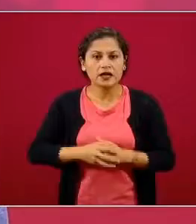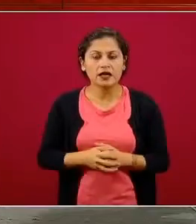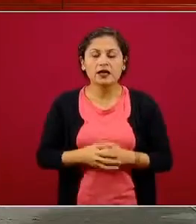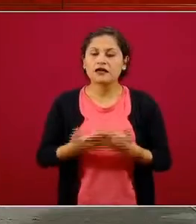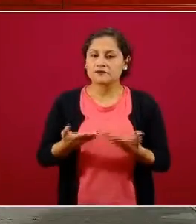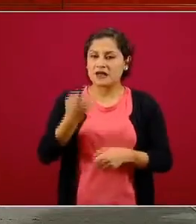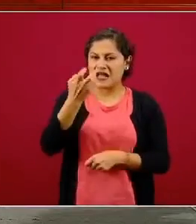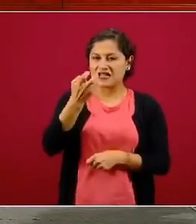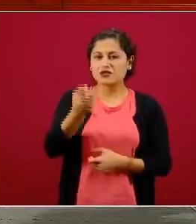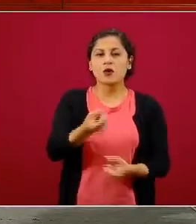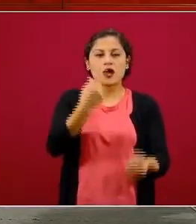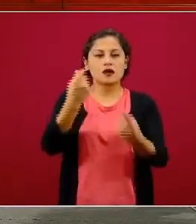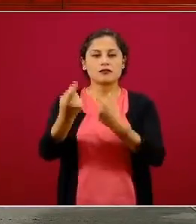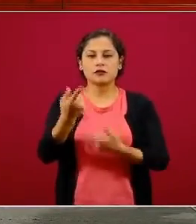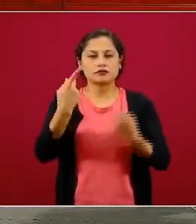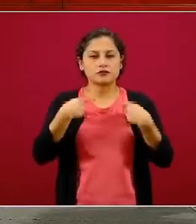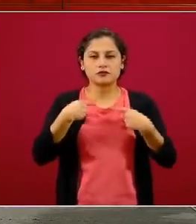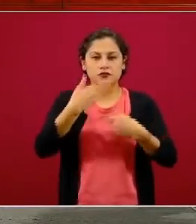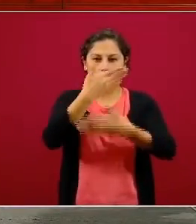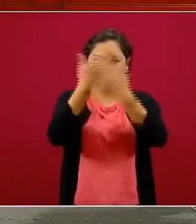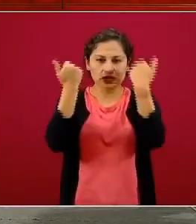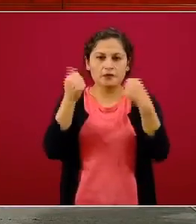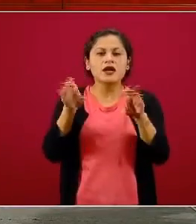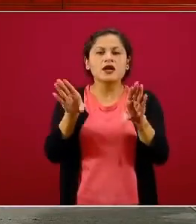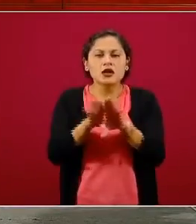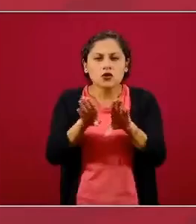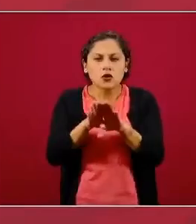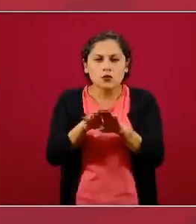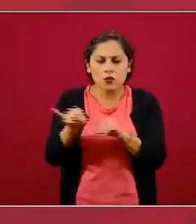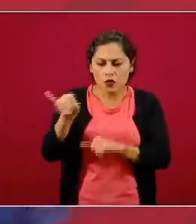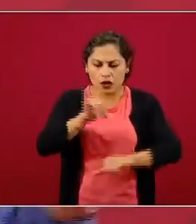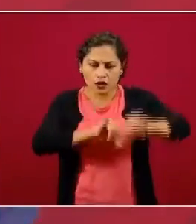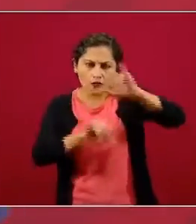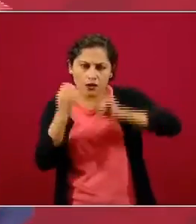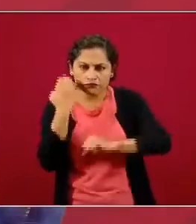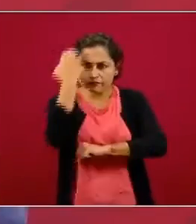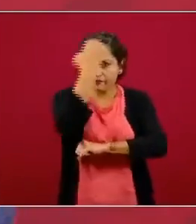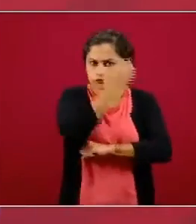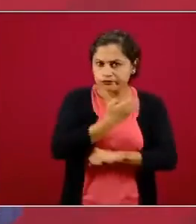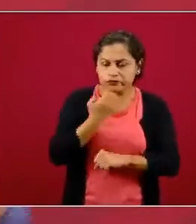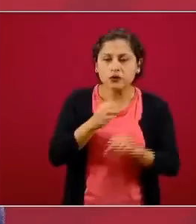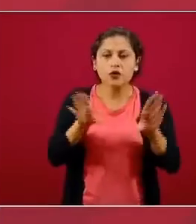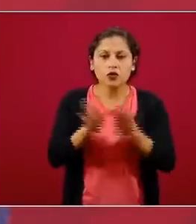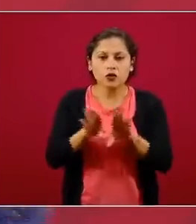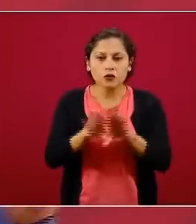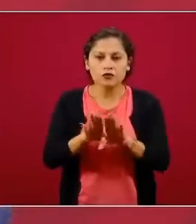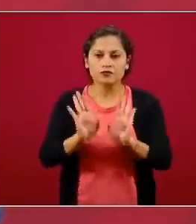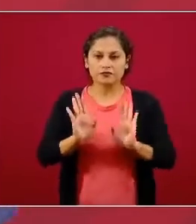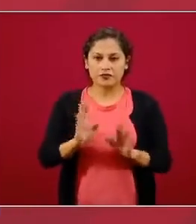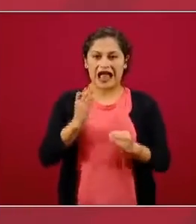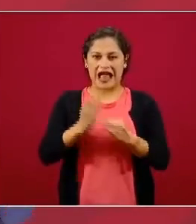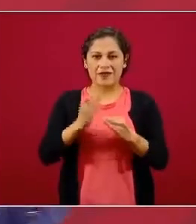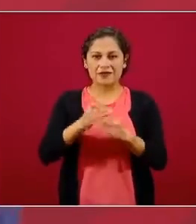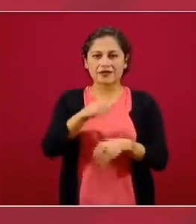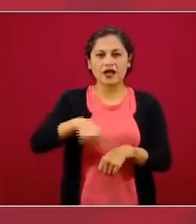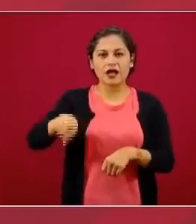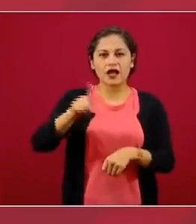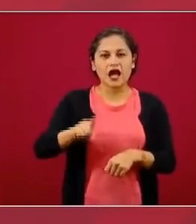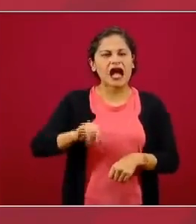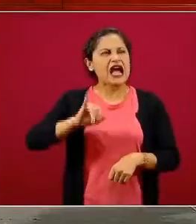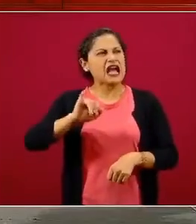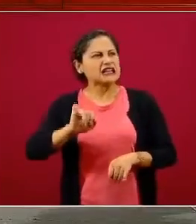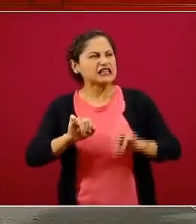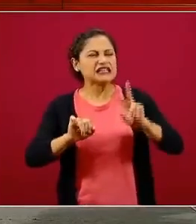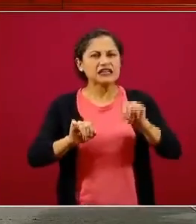gente tiene presente, cómo se hacen los diagnósticos por laboratorio. Ahora que está este espíritu de pruebas, pruebas, pruebas y más